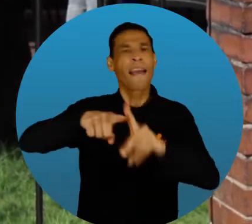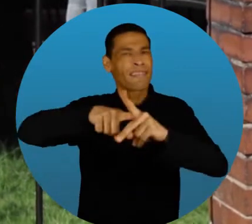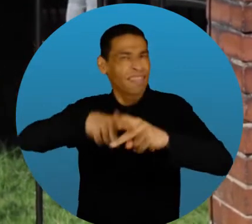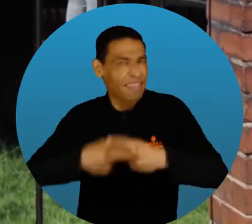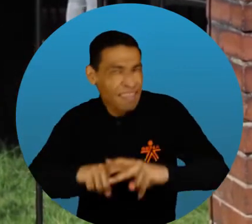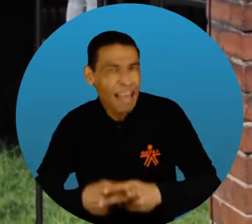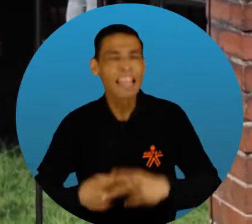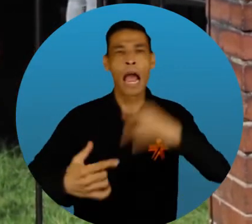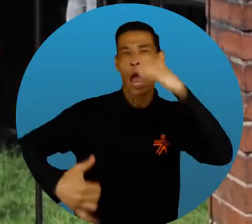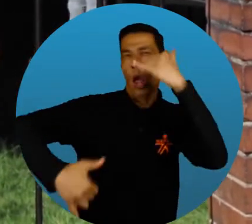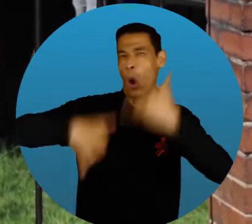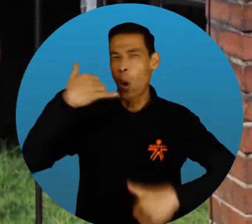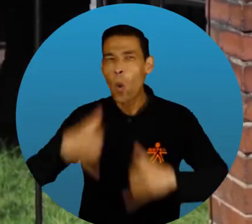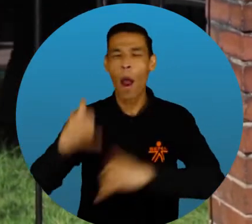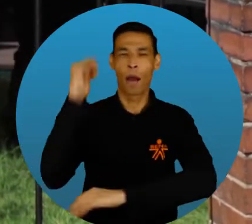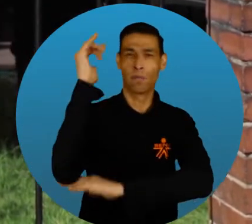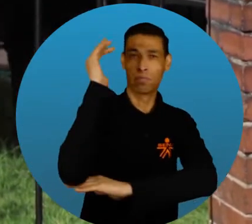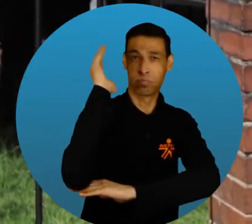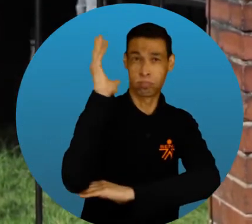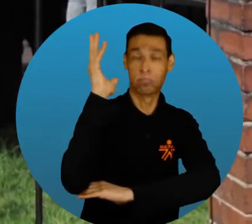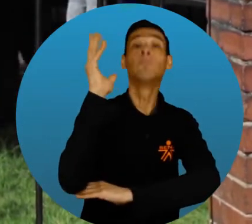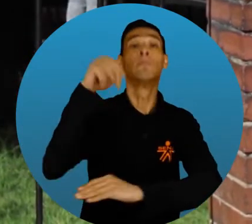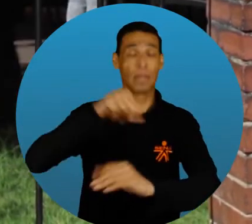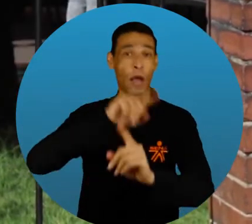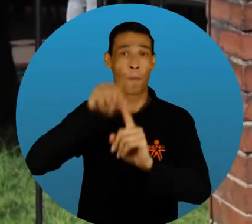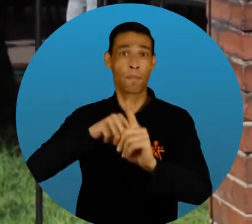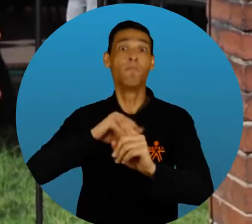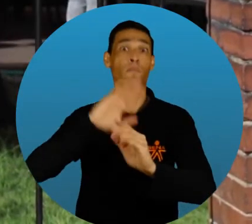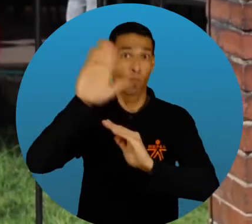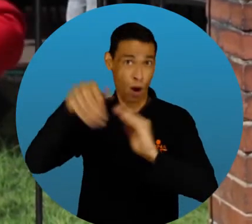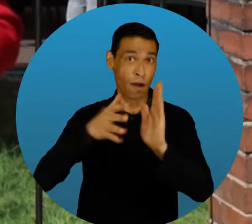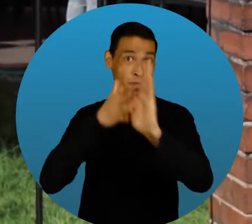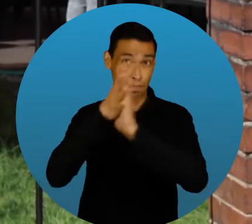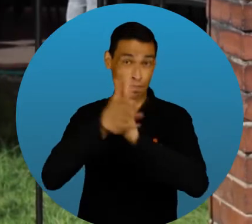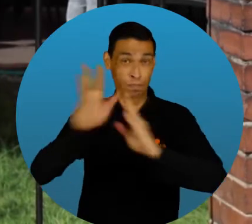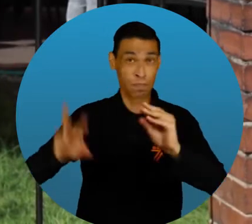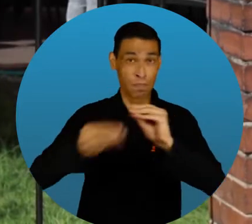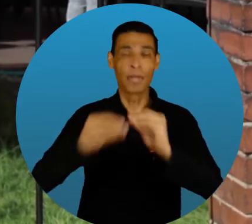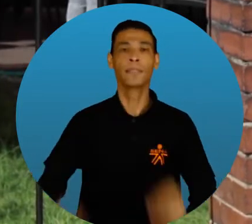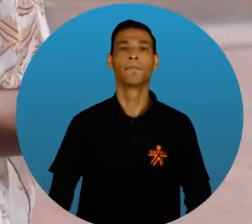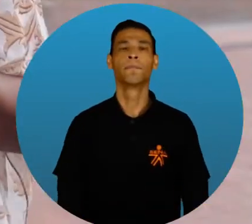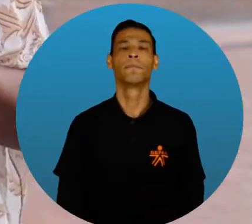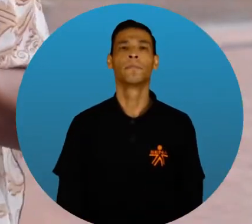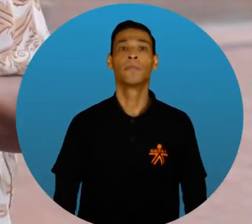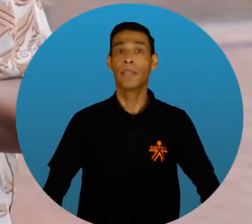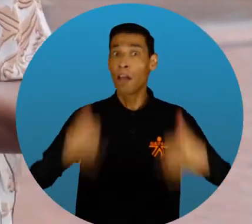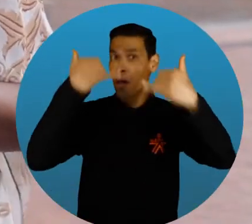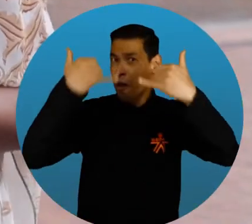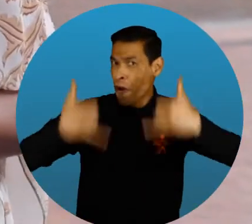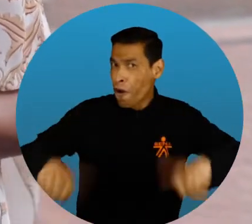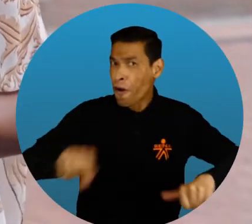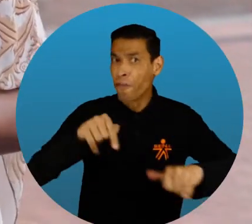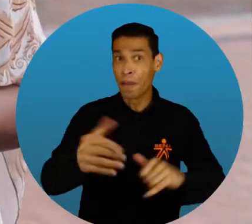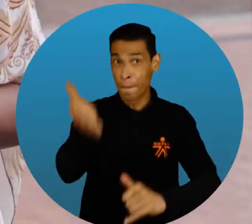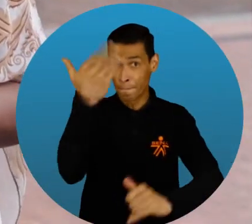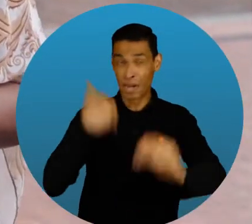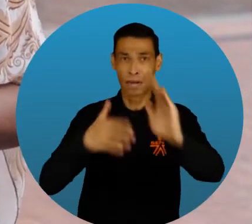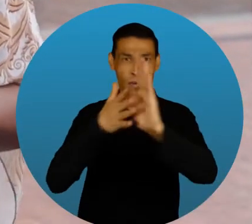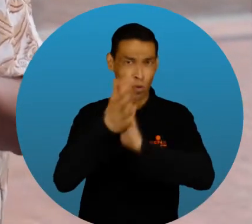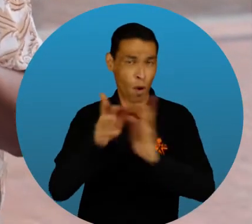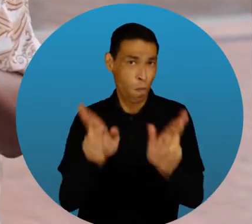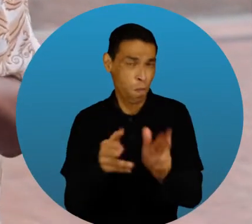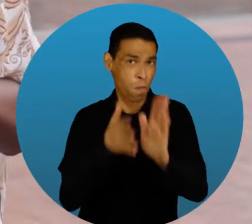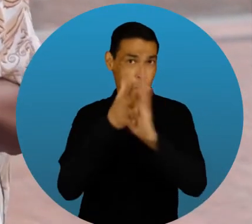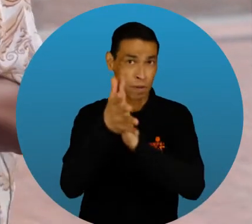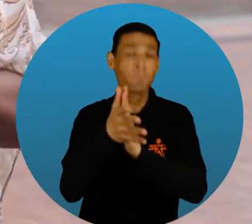estarán presente en este mes Conéctate y espera más información Hasta aquí esta nueva emisión de Véngale